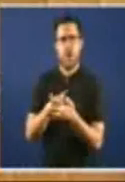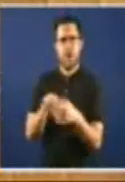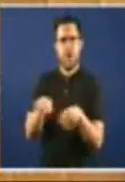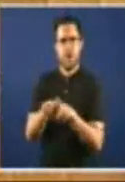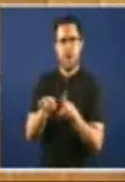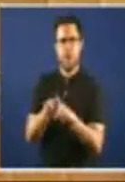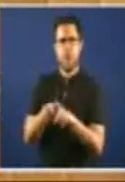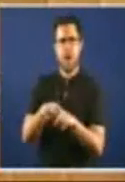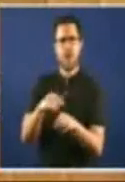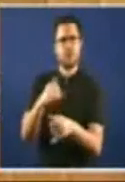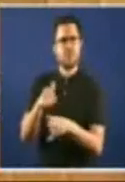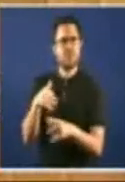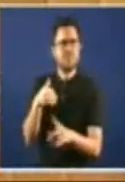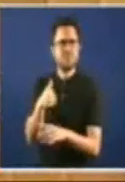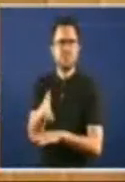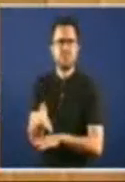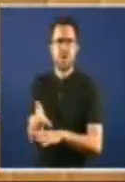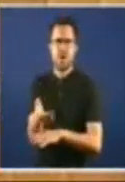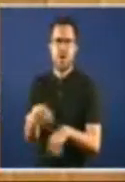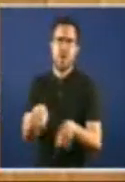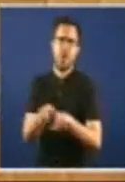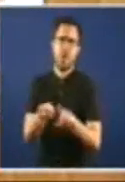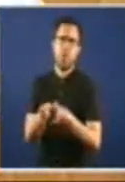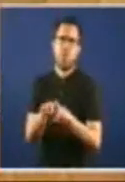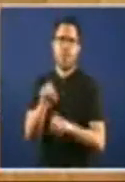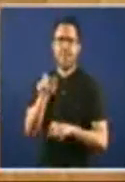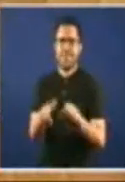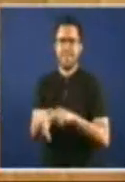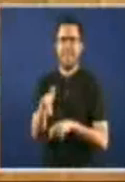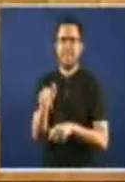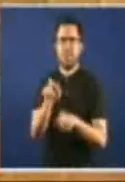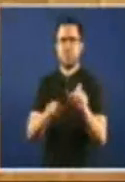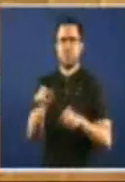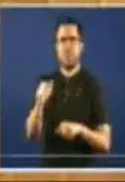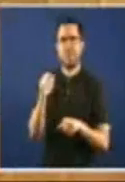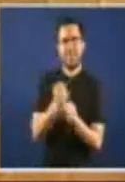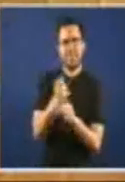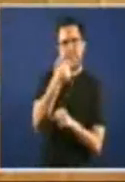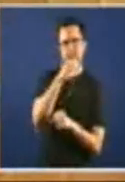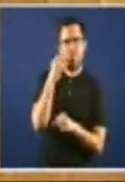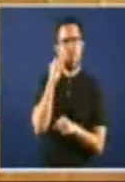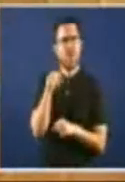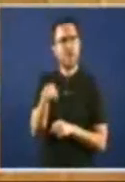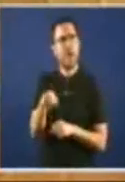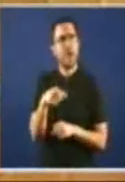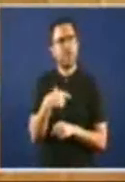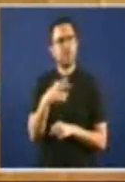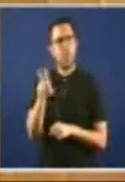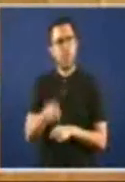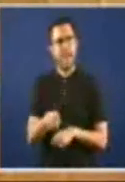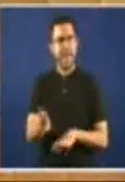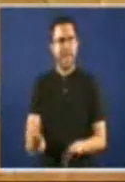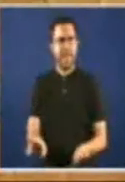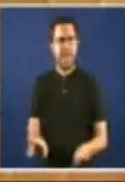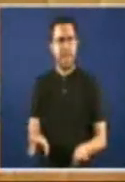parece moi ben Esos son emprendedores Porque total Os traballadores Están Se aso sabe para que? Para ser explotados Que? O que